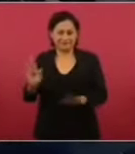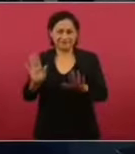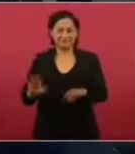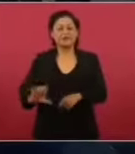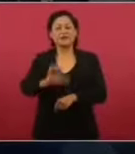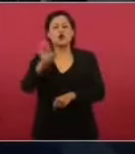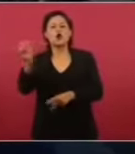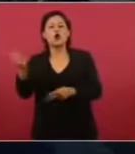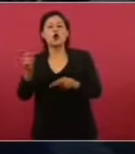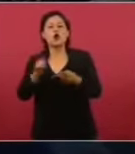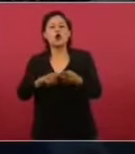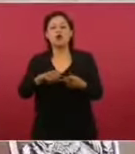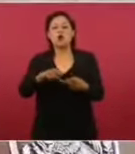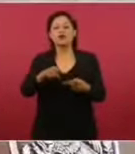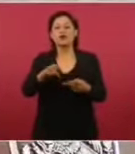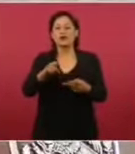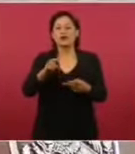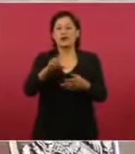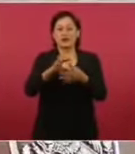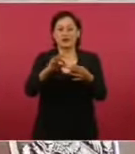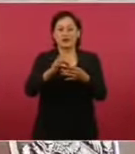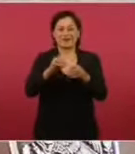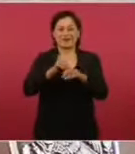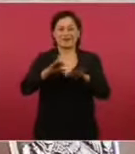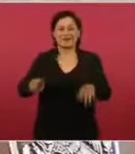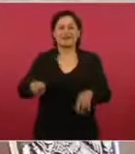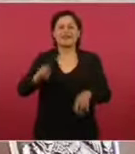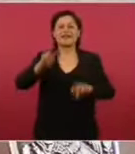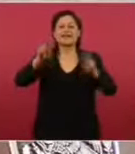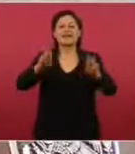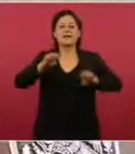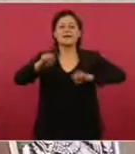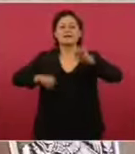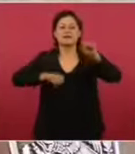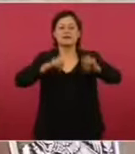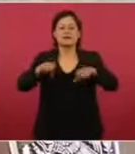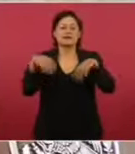bicicleta, es buenísimo.